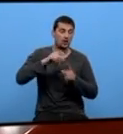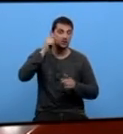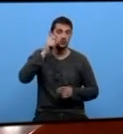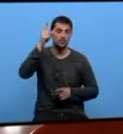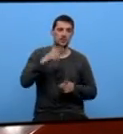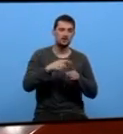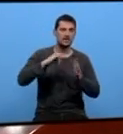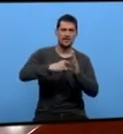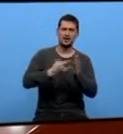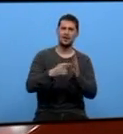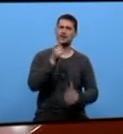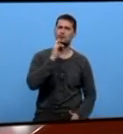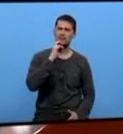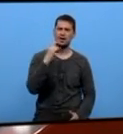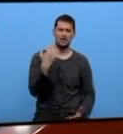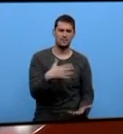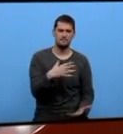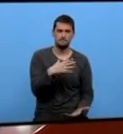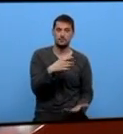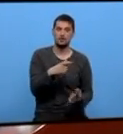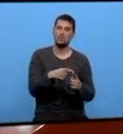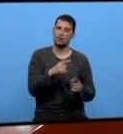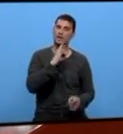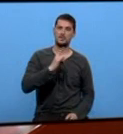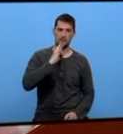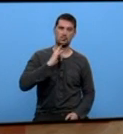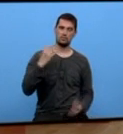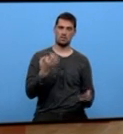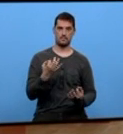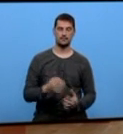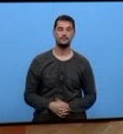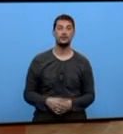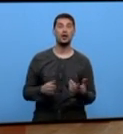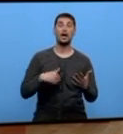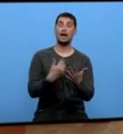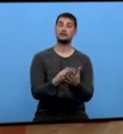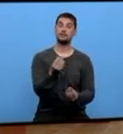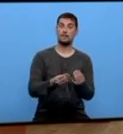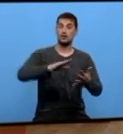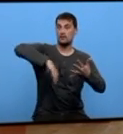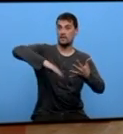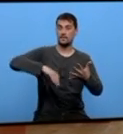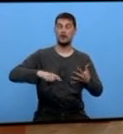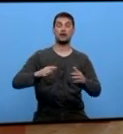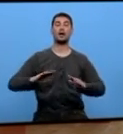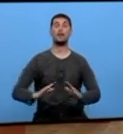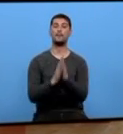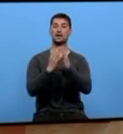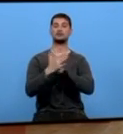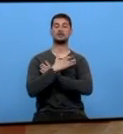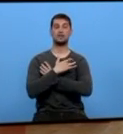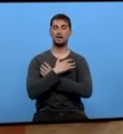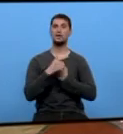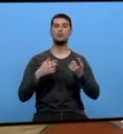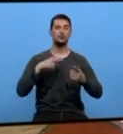unha técnica tan complicada que é digna de admirar a verdad Ata finais de maio na Capela de Santa María poden compartir o